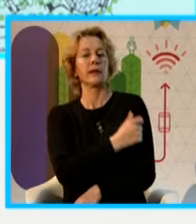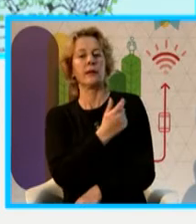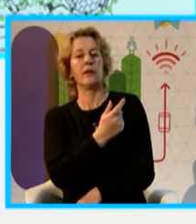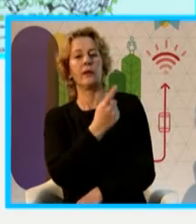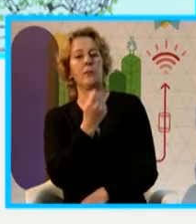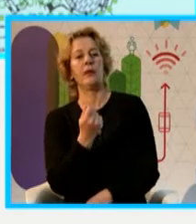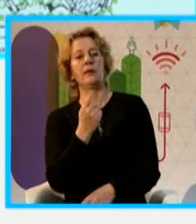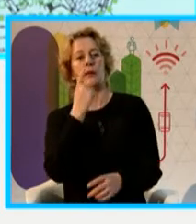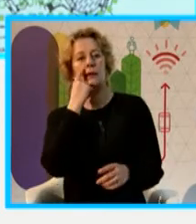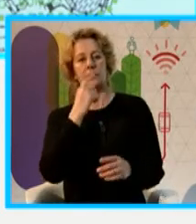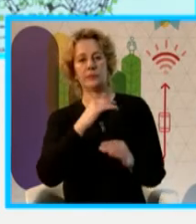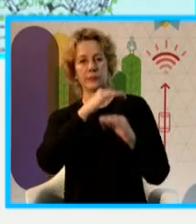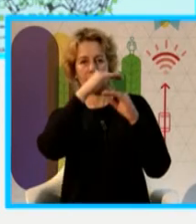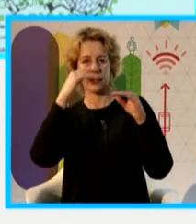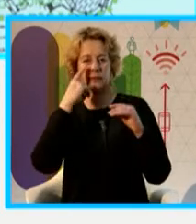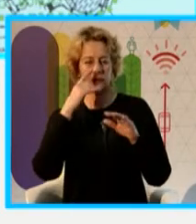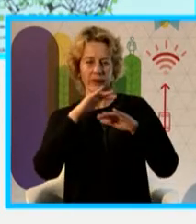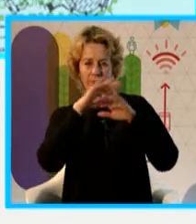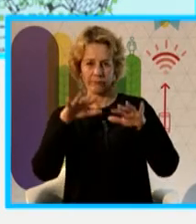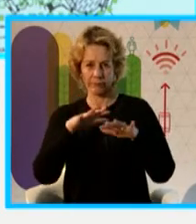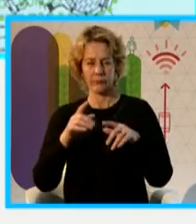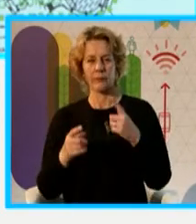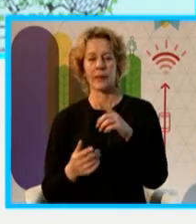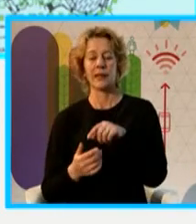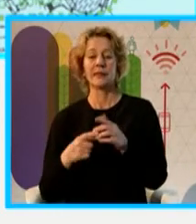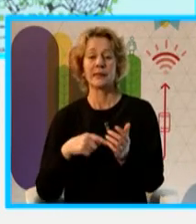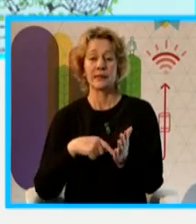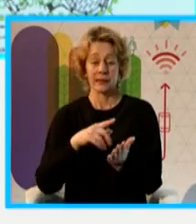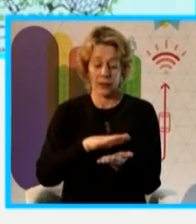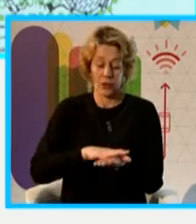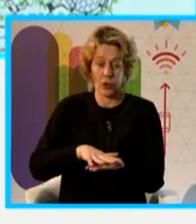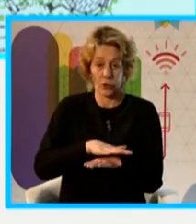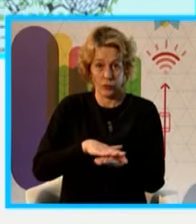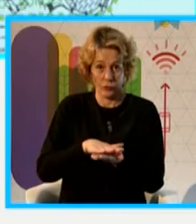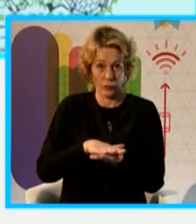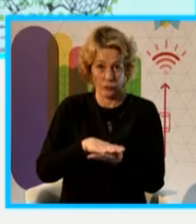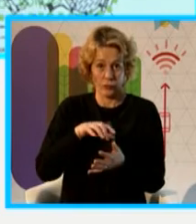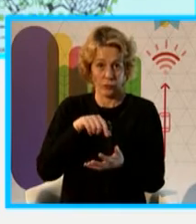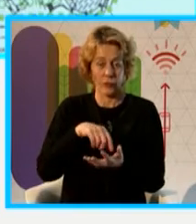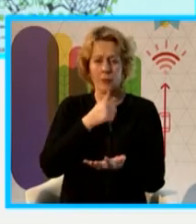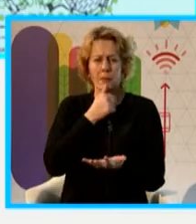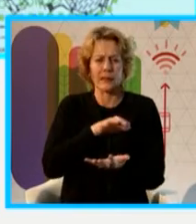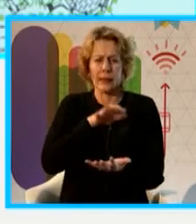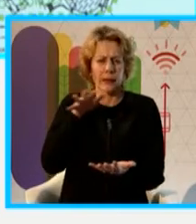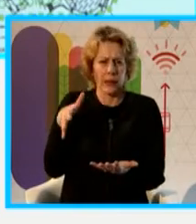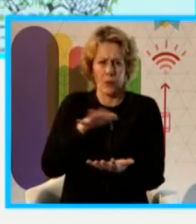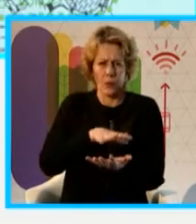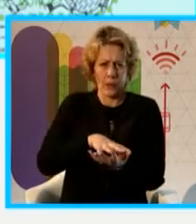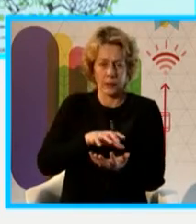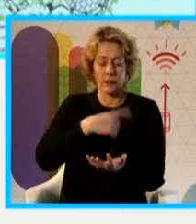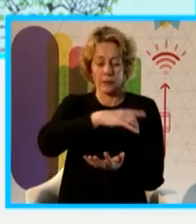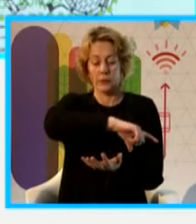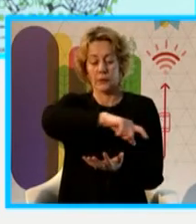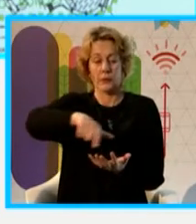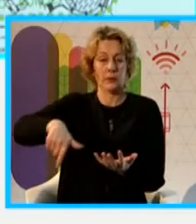se detectan dos zonas, una zona central y dos zonas periféricas, la zona central es la más antigua, con un diseño